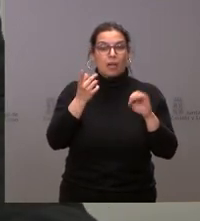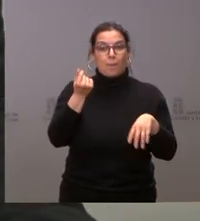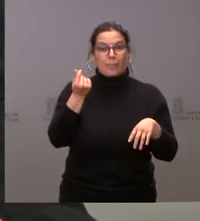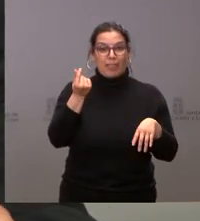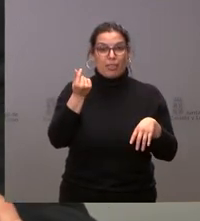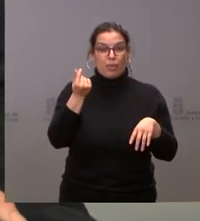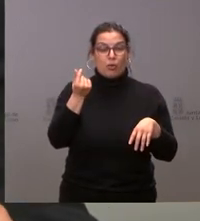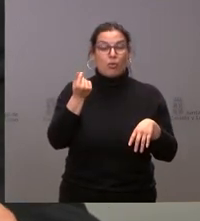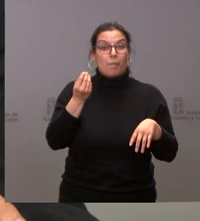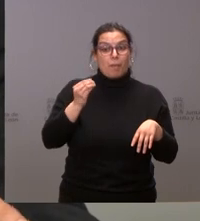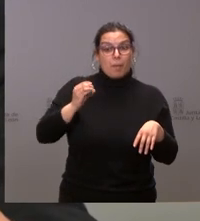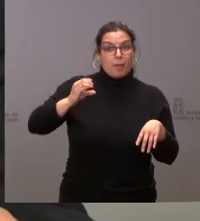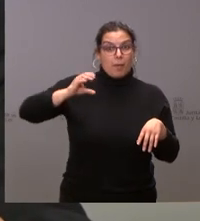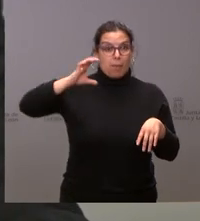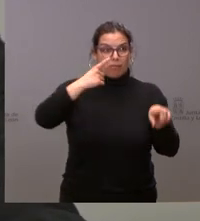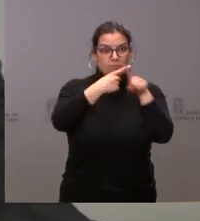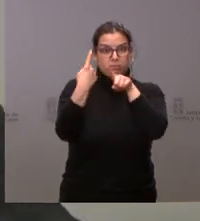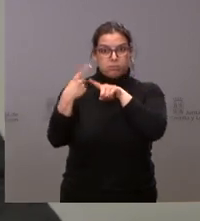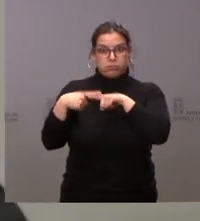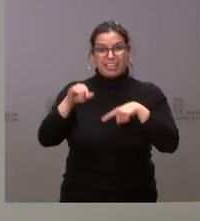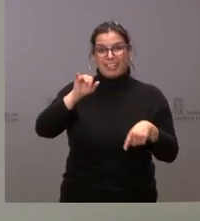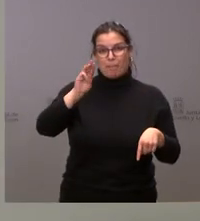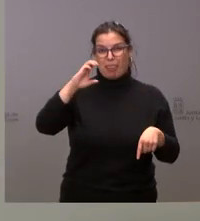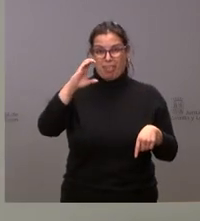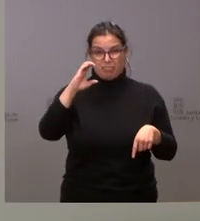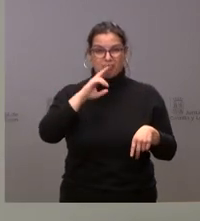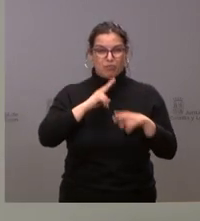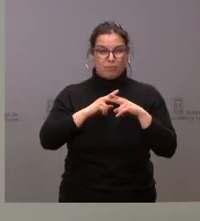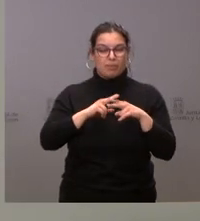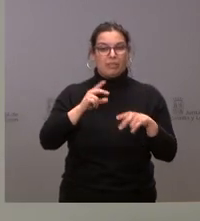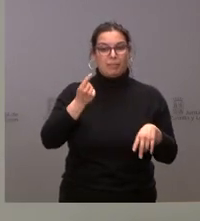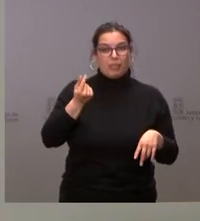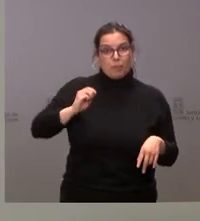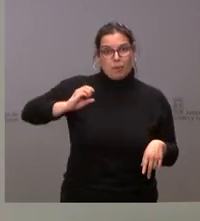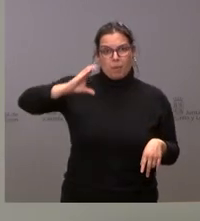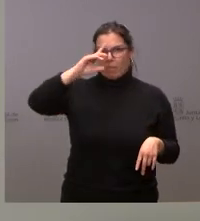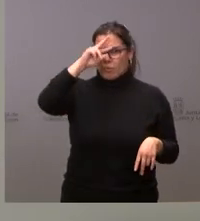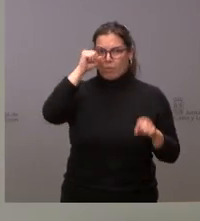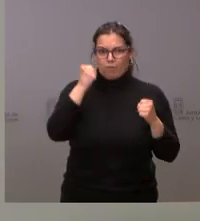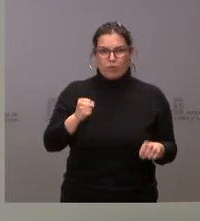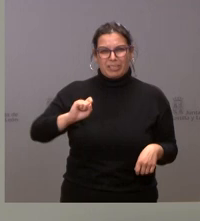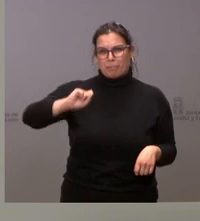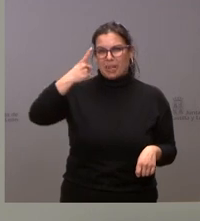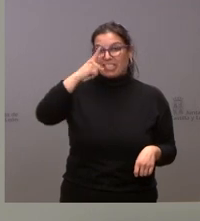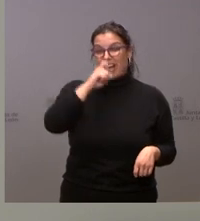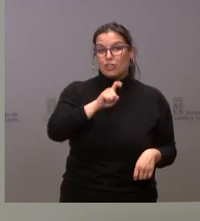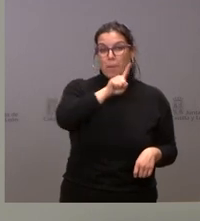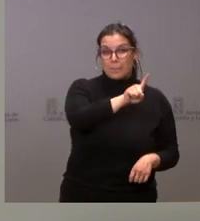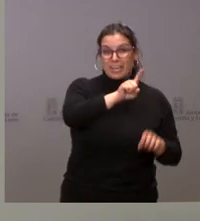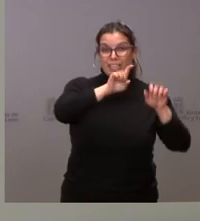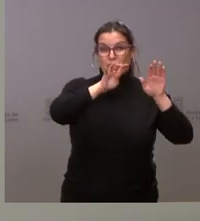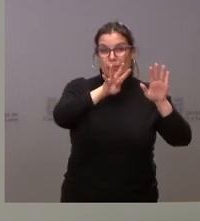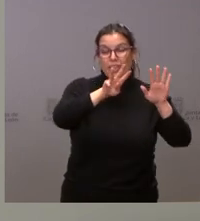índice de precios al consumo. Son extraordinariamente preocupantes. Son los mayores desde el año 1986